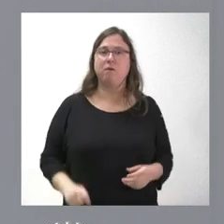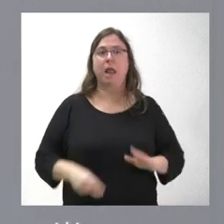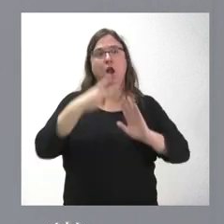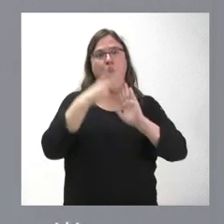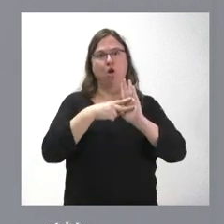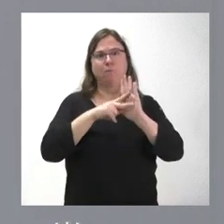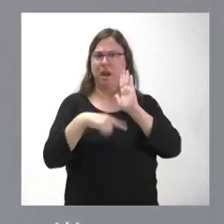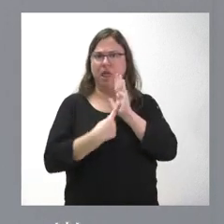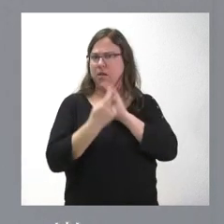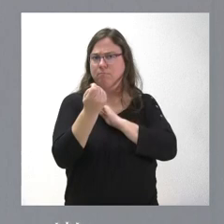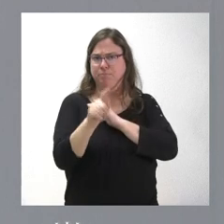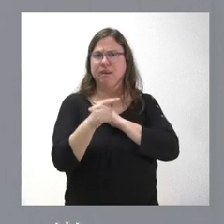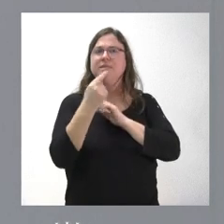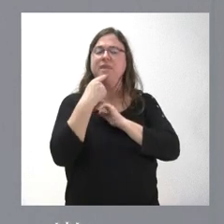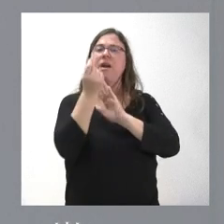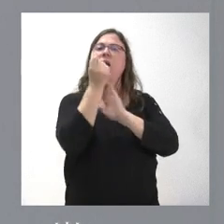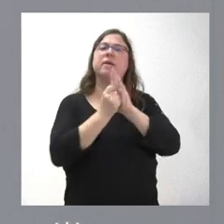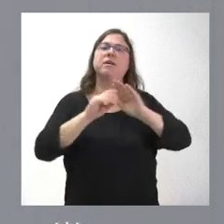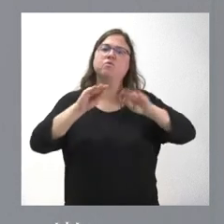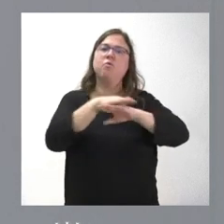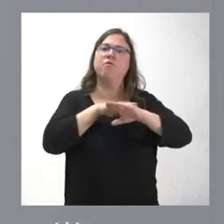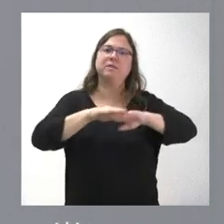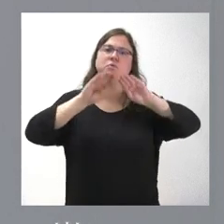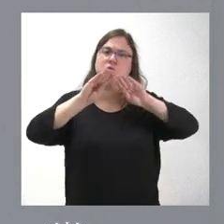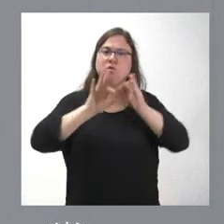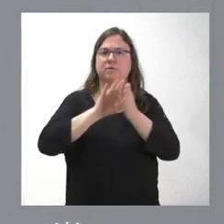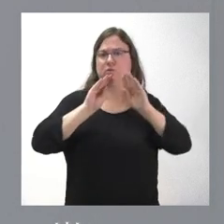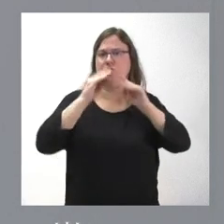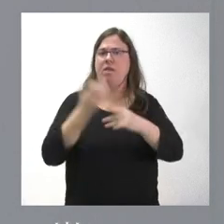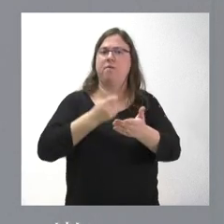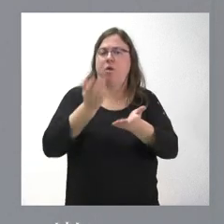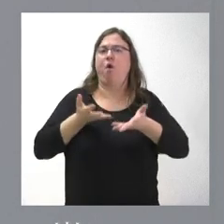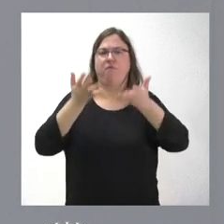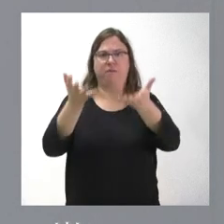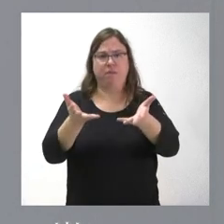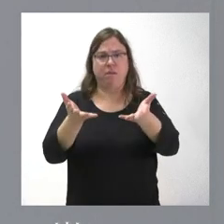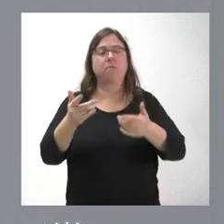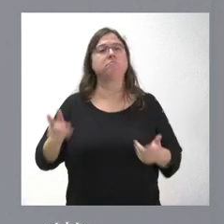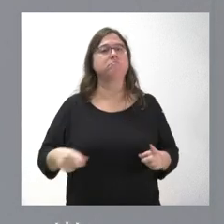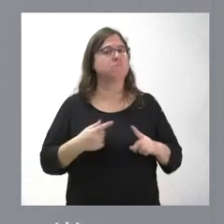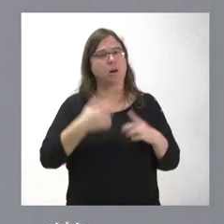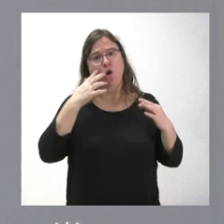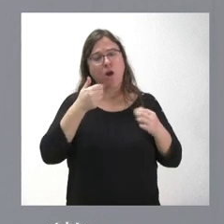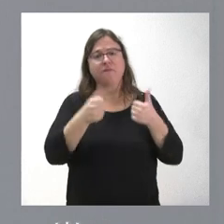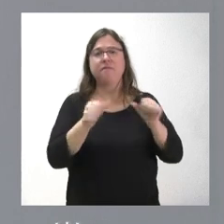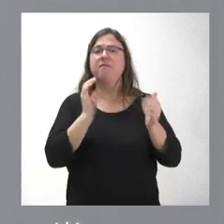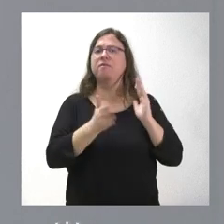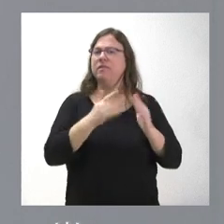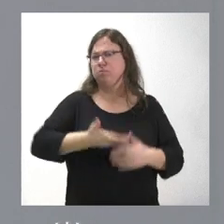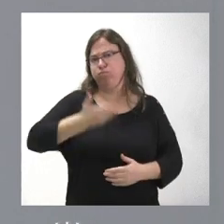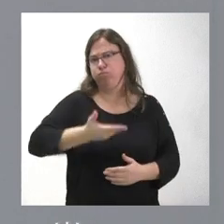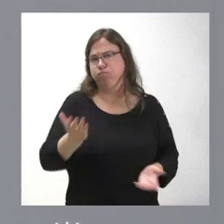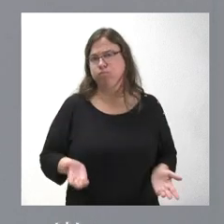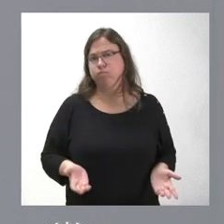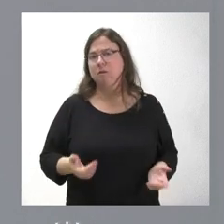con rango de ley, lo que establece las características básicas de los servicios que tienen que prestar y, lógicamente, aquí los fisioterapeutas tienen un papel relevante